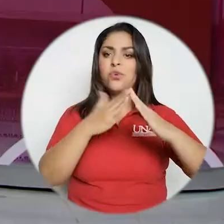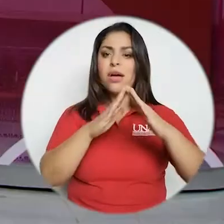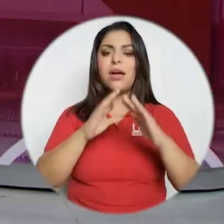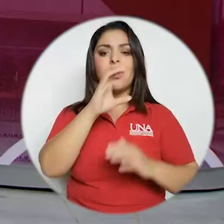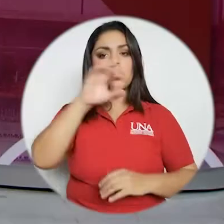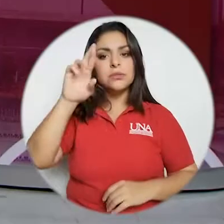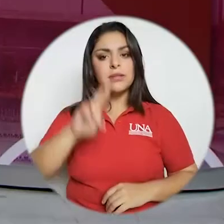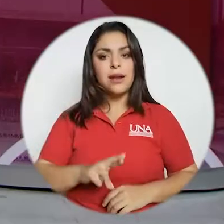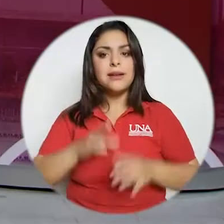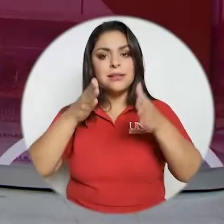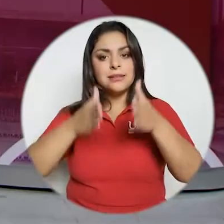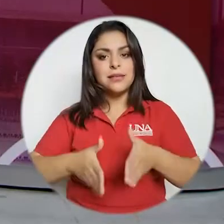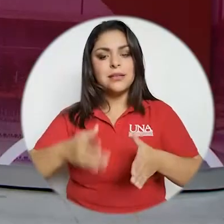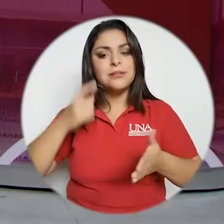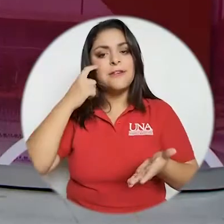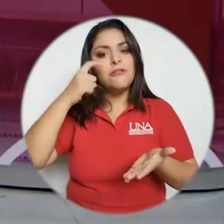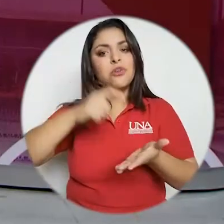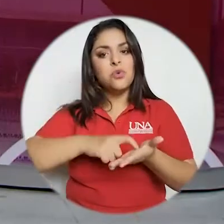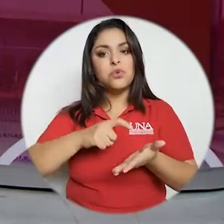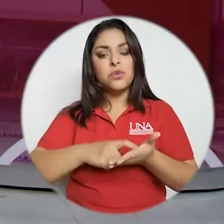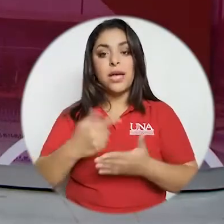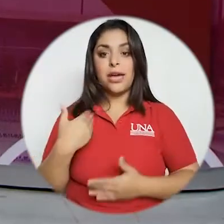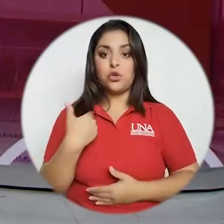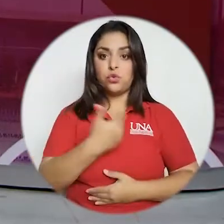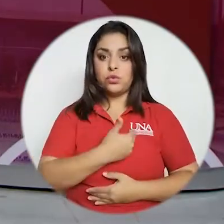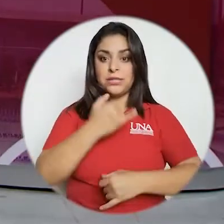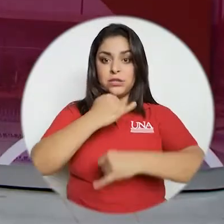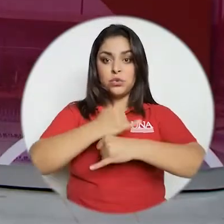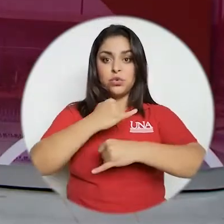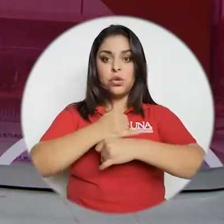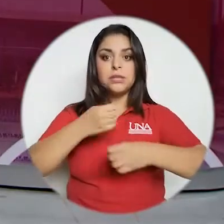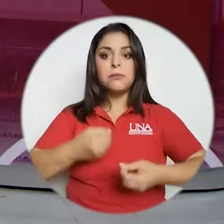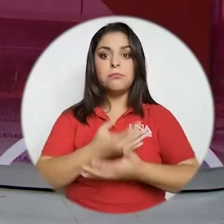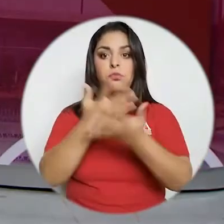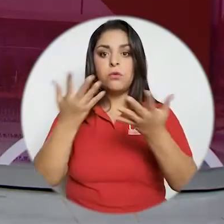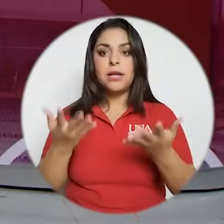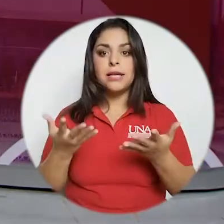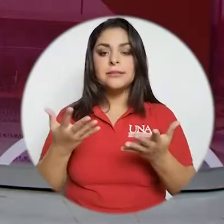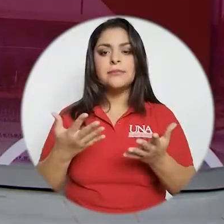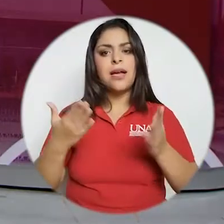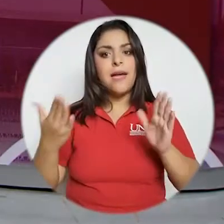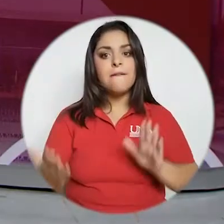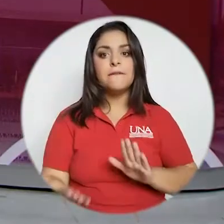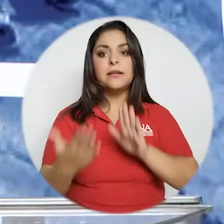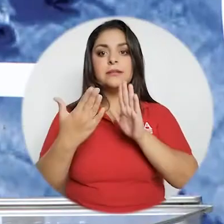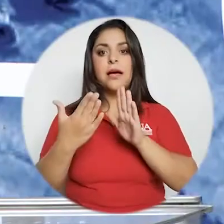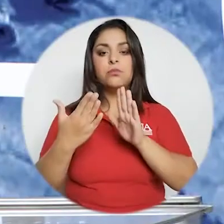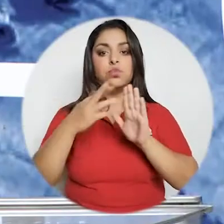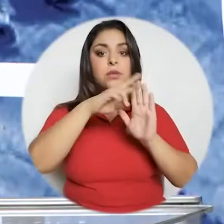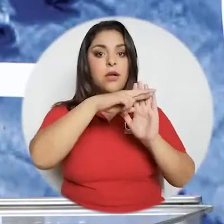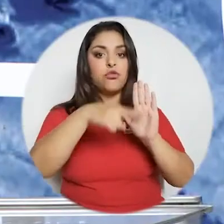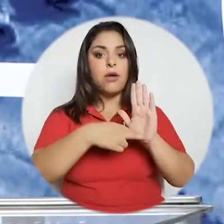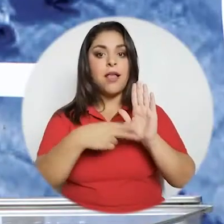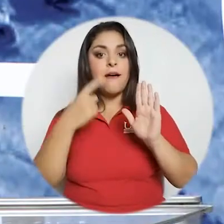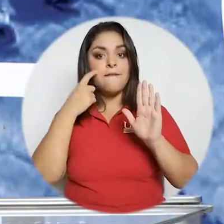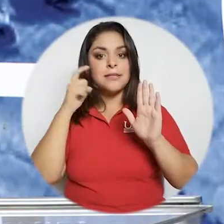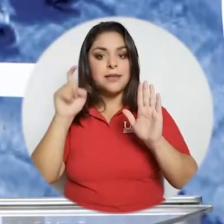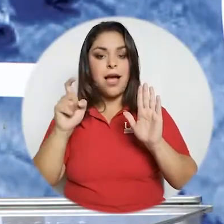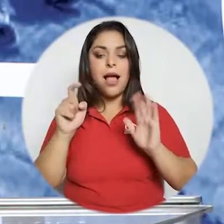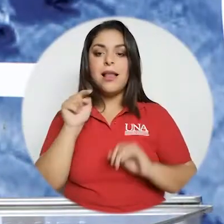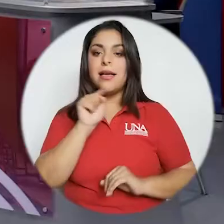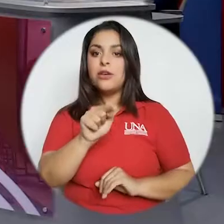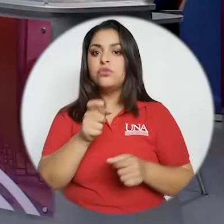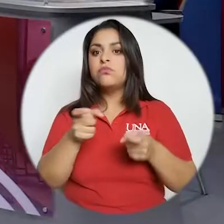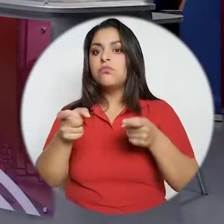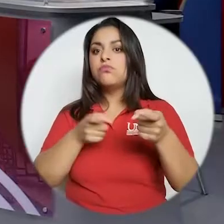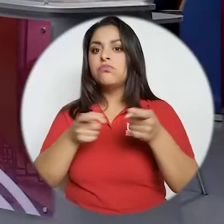costarricense reconozca que estamos las instituciones públicas enfrentando una regla fiscal